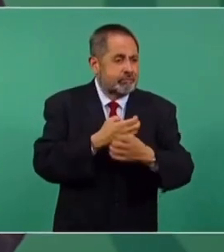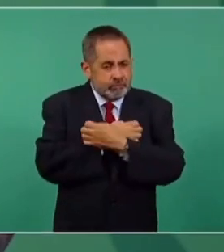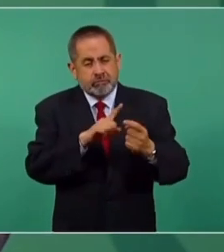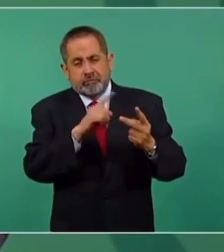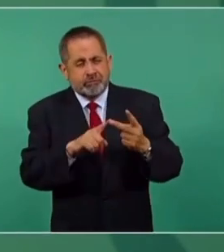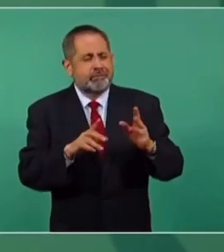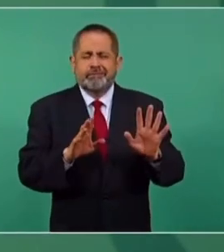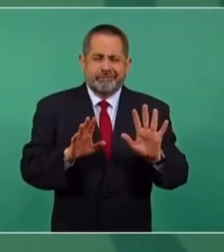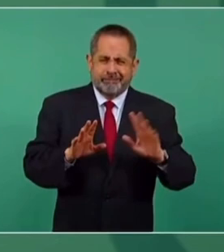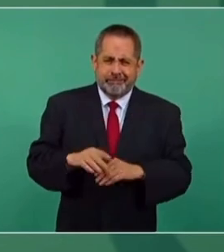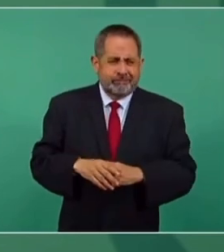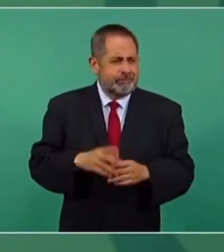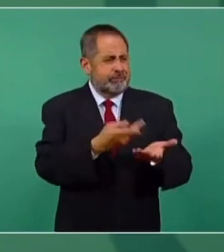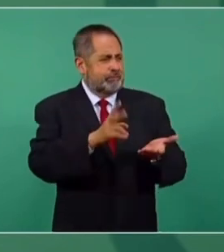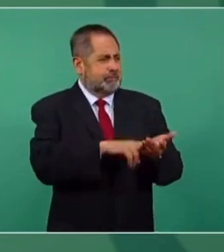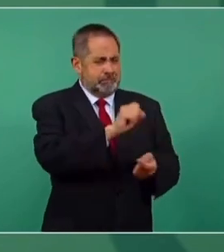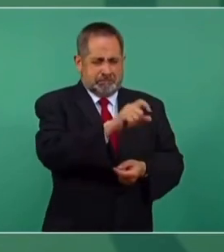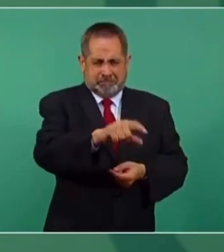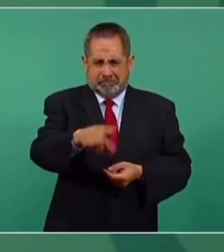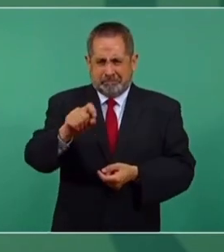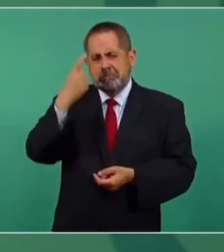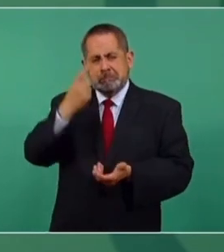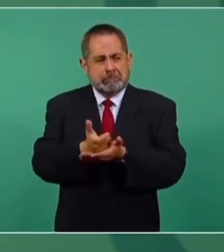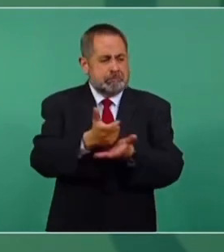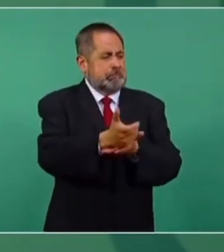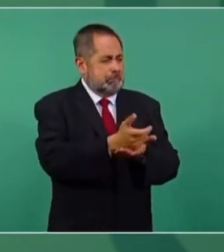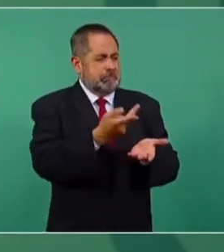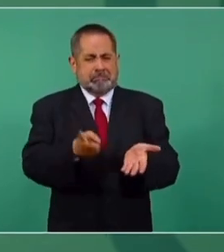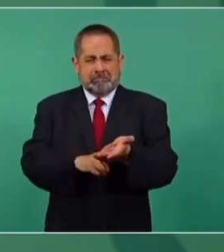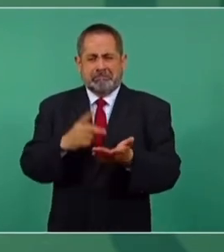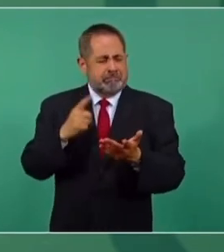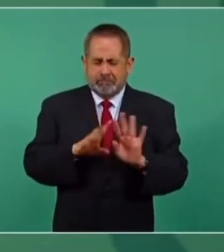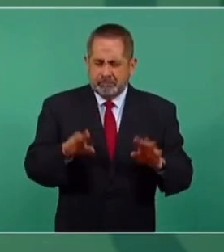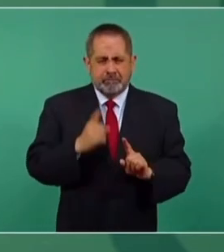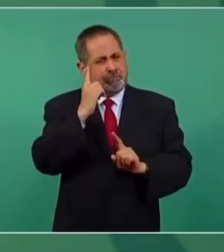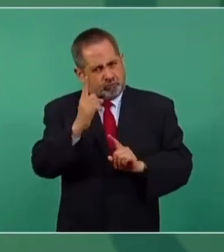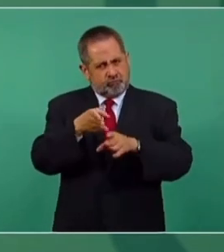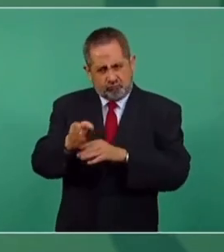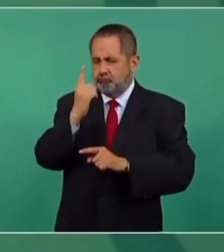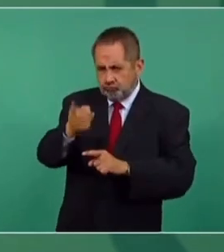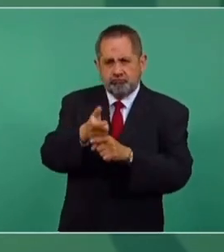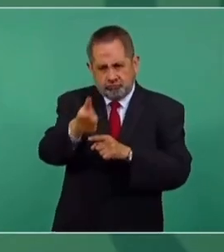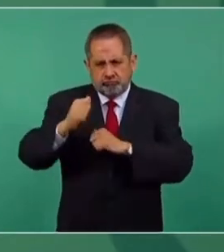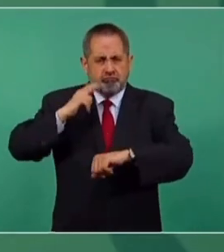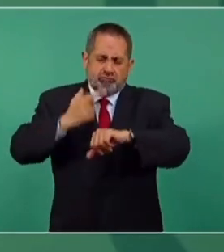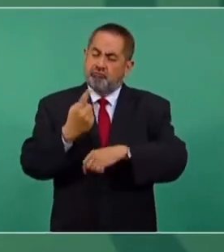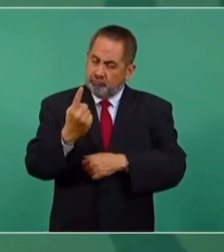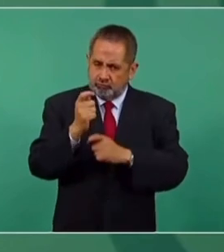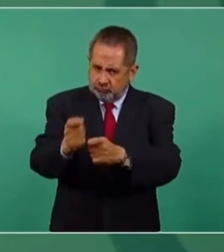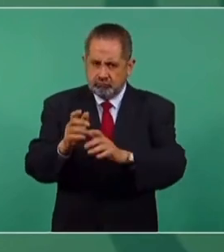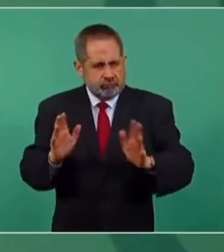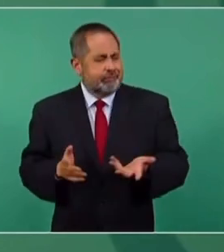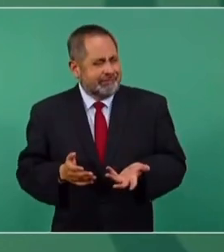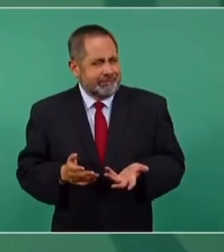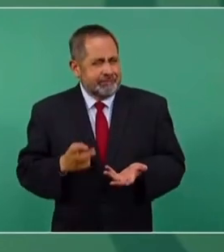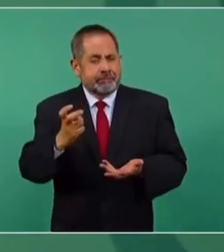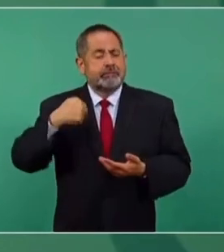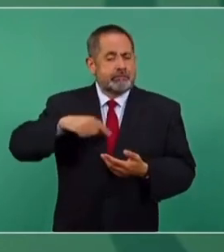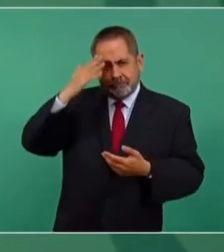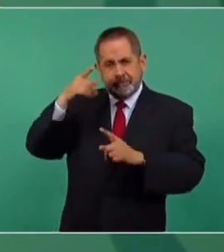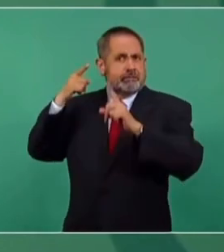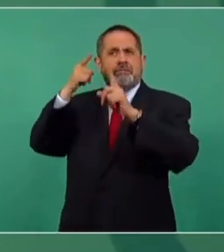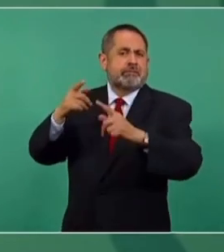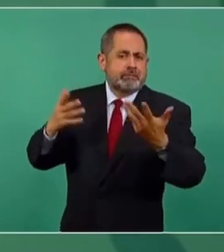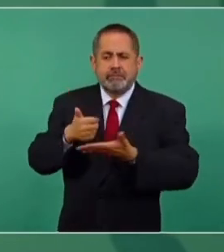educación, secretarías de salud, que no haya duplicidad, que no haya dos estructuras. Al final de cuentas, nuestro objetivo